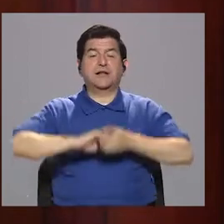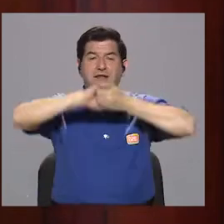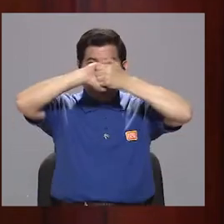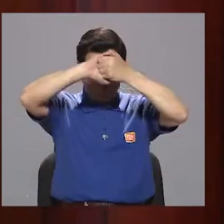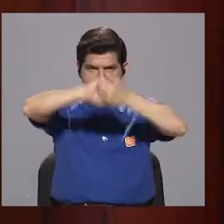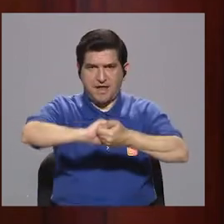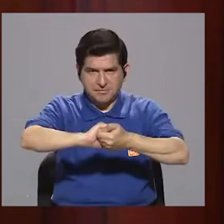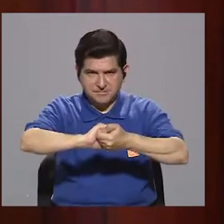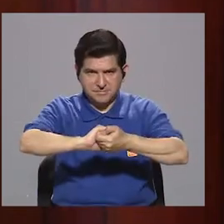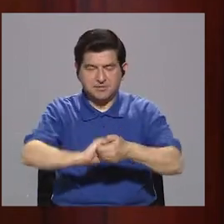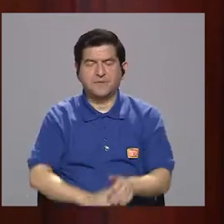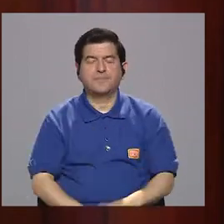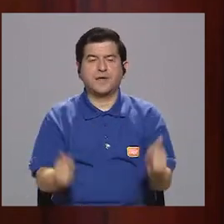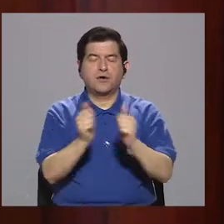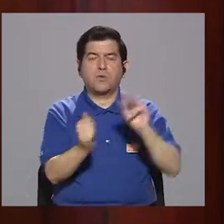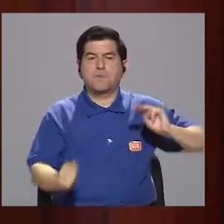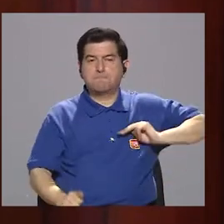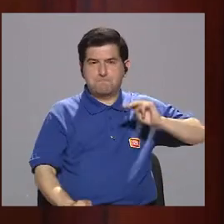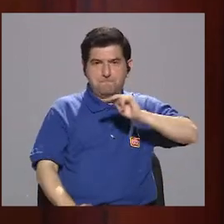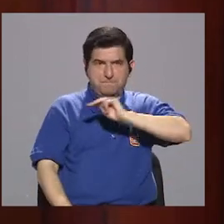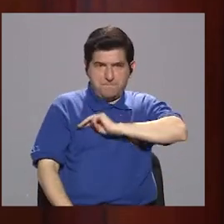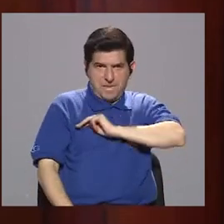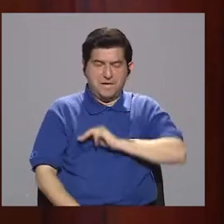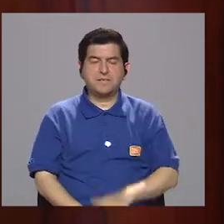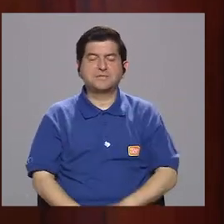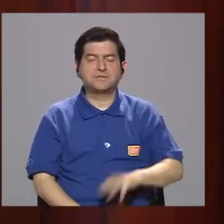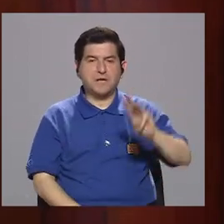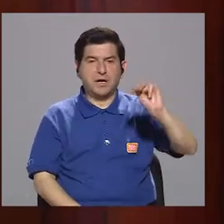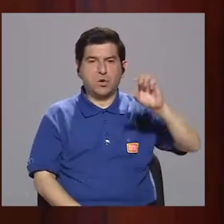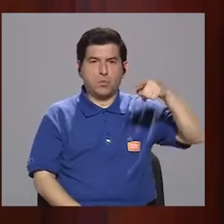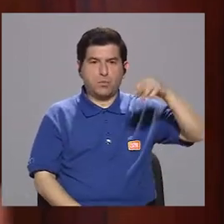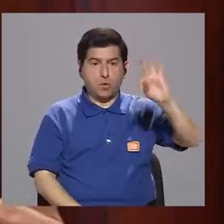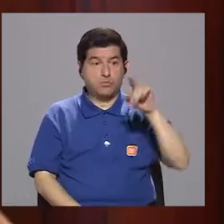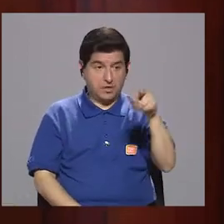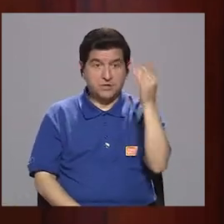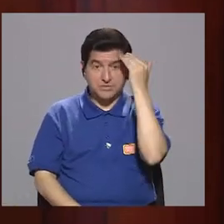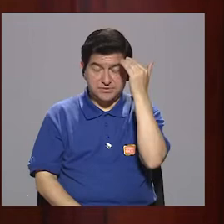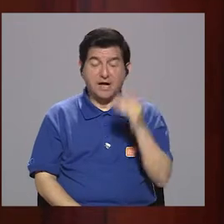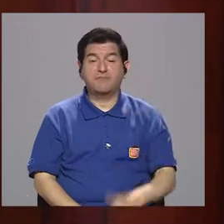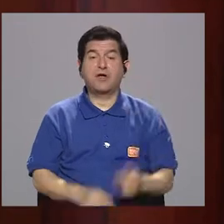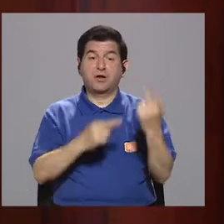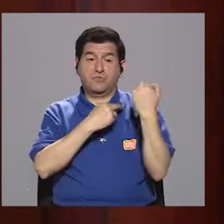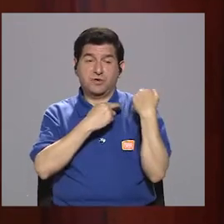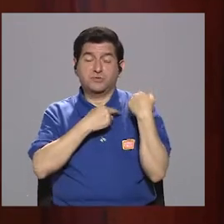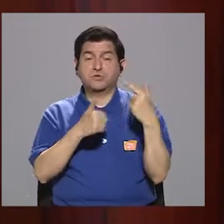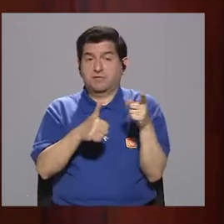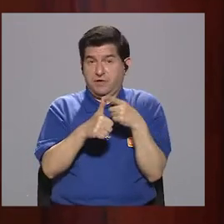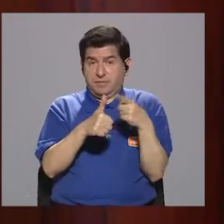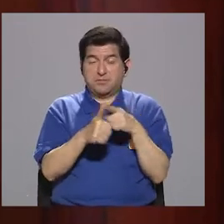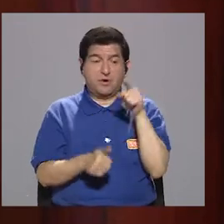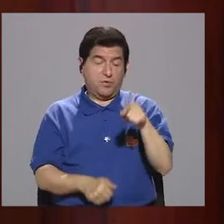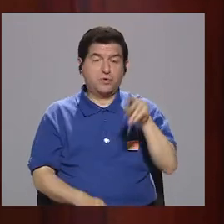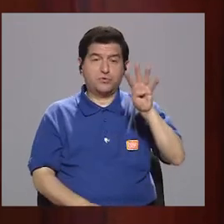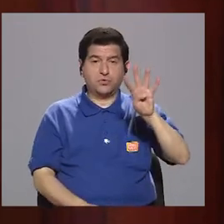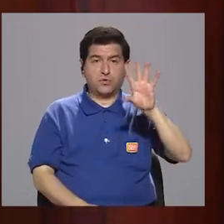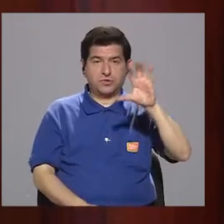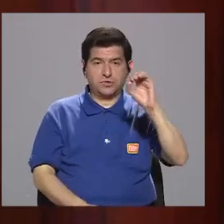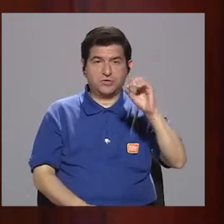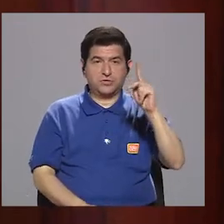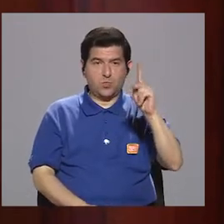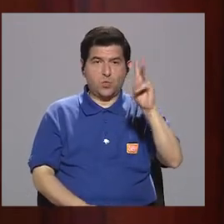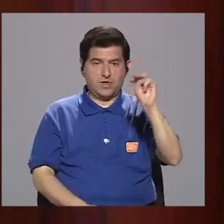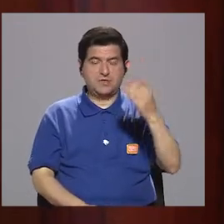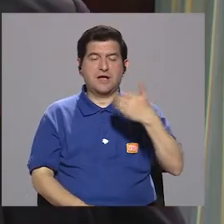alianza que hemos logrado con el MOB, que ha entendido que ellos tienen una responsabilidad primaria. Son 450 kilómetros los que les